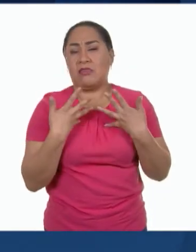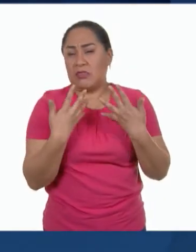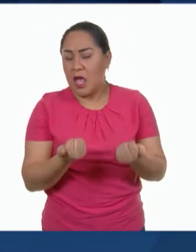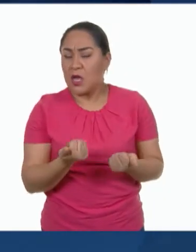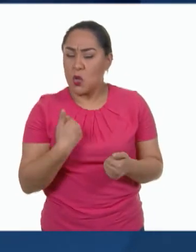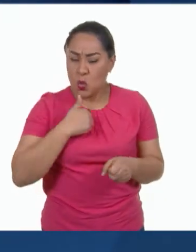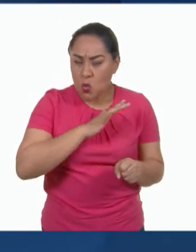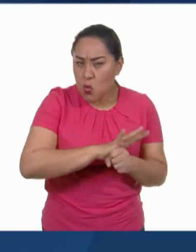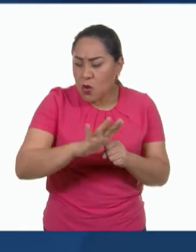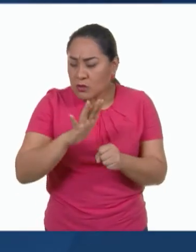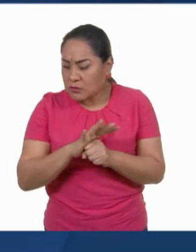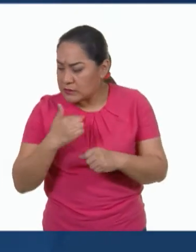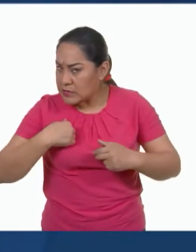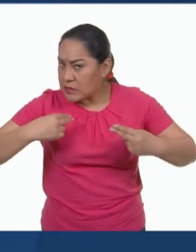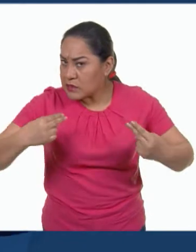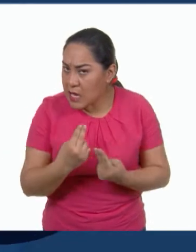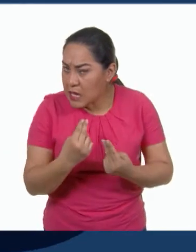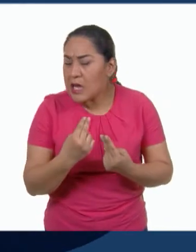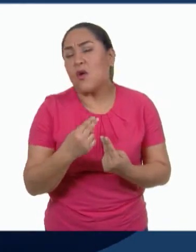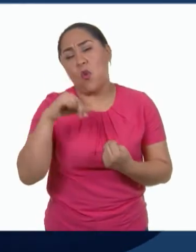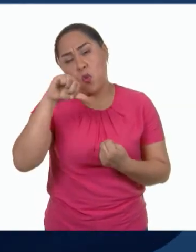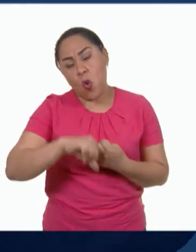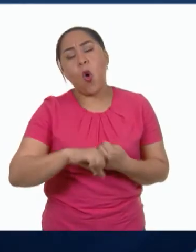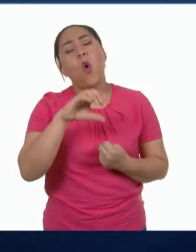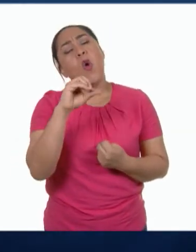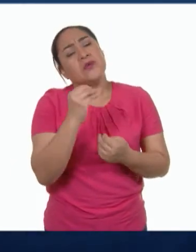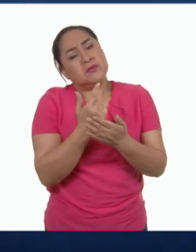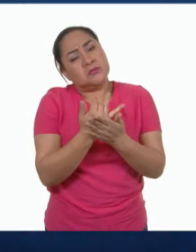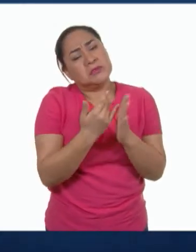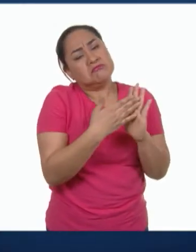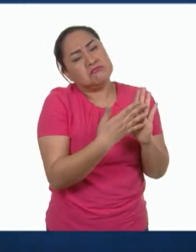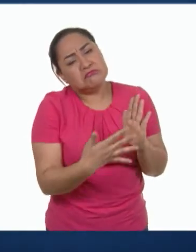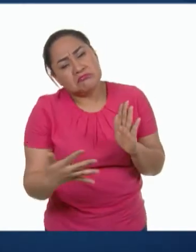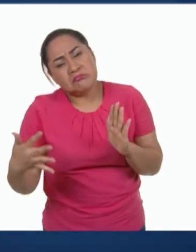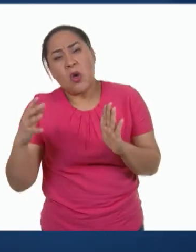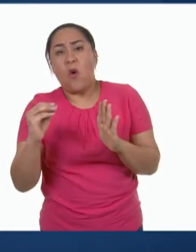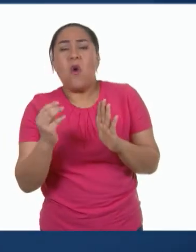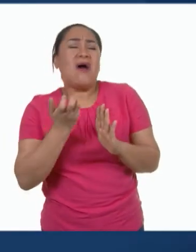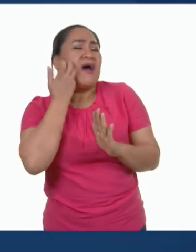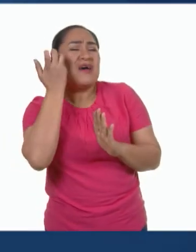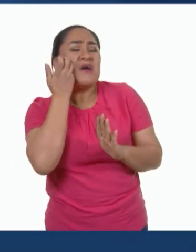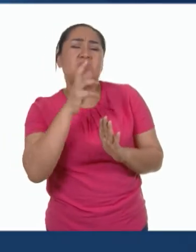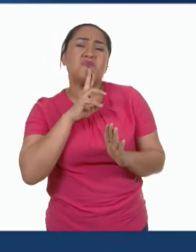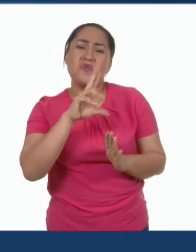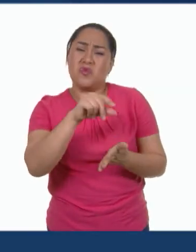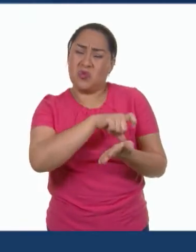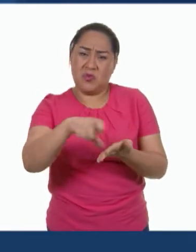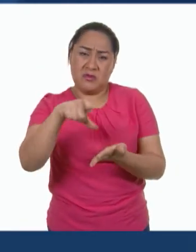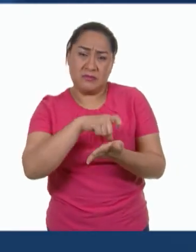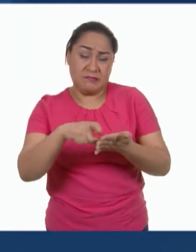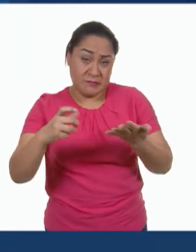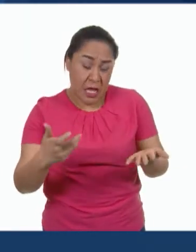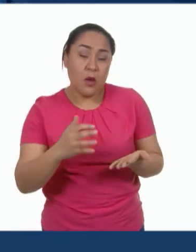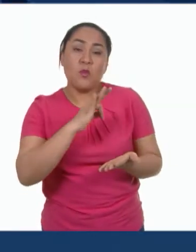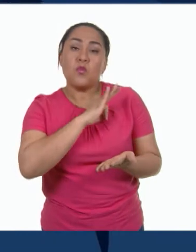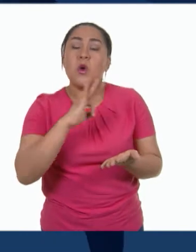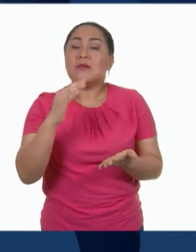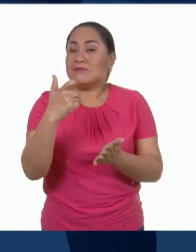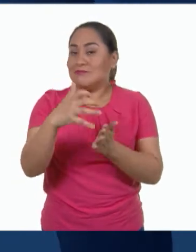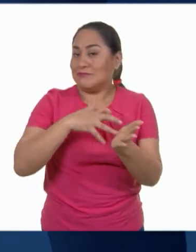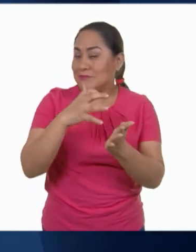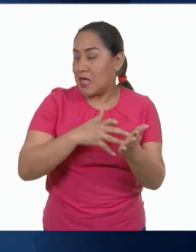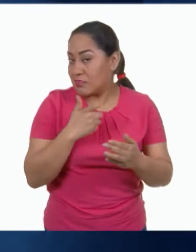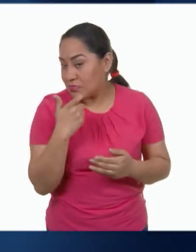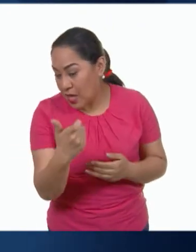necesidades reales e inmediatas y cuáles pueden esperar o incluso sean innecesarias. Haciendo esto también ahorraremos dinero,